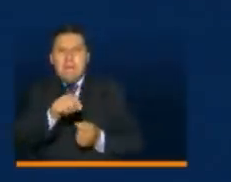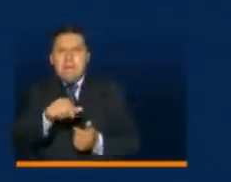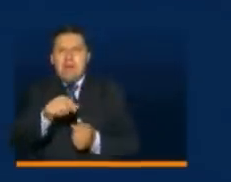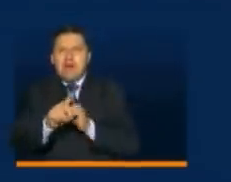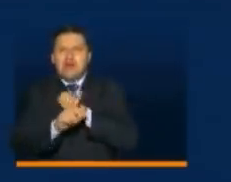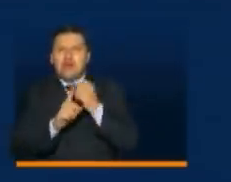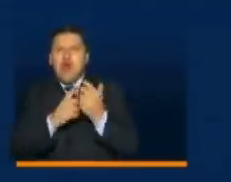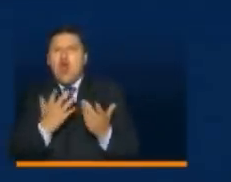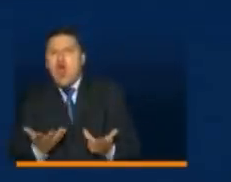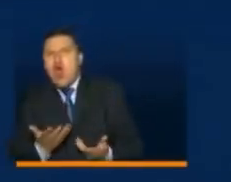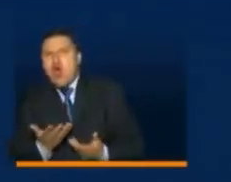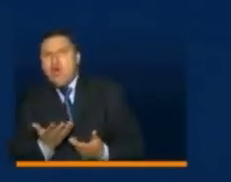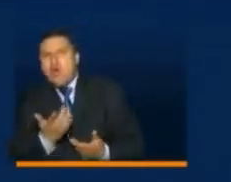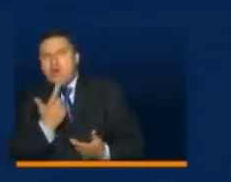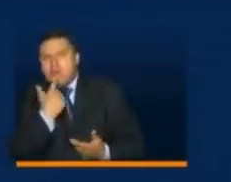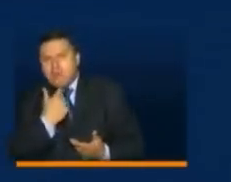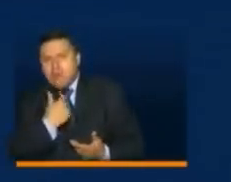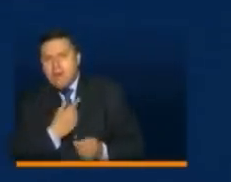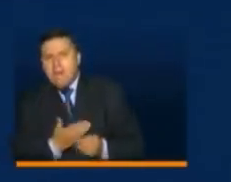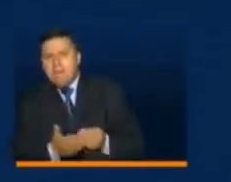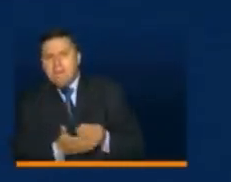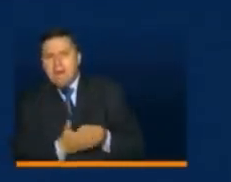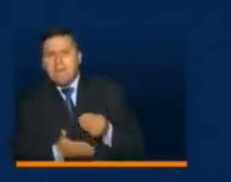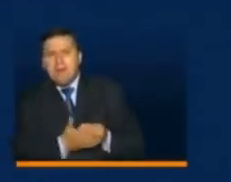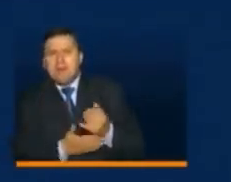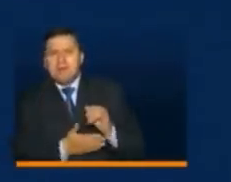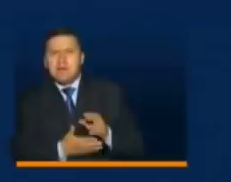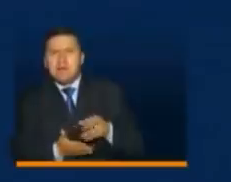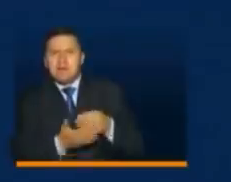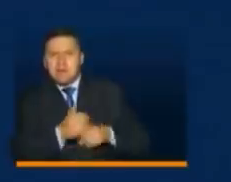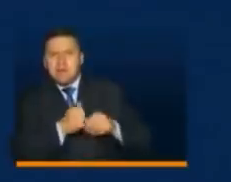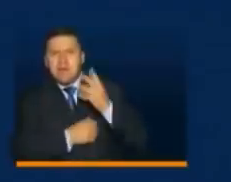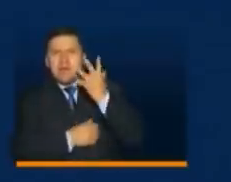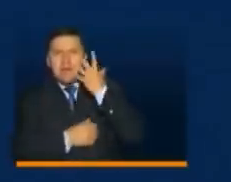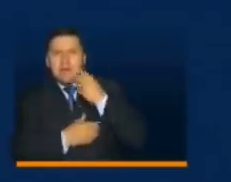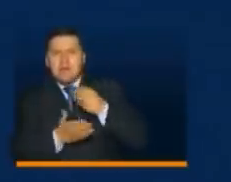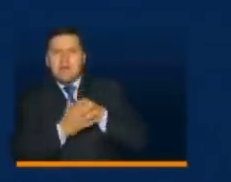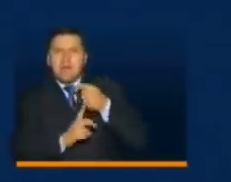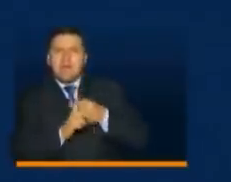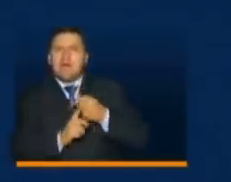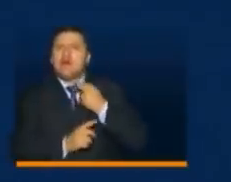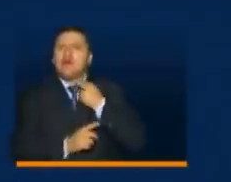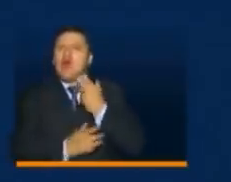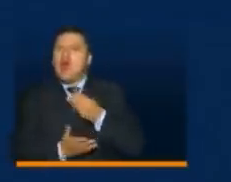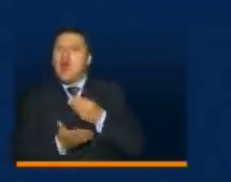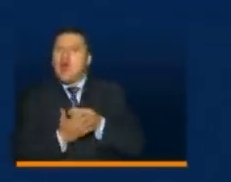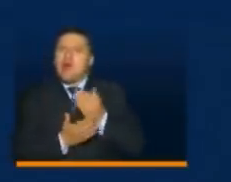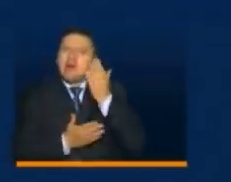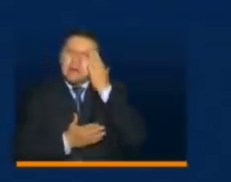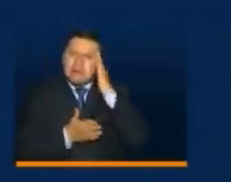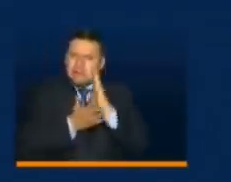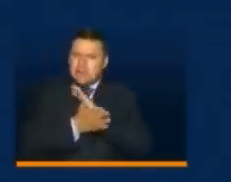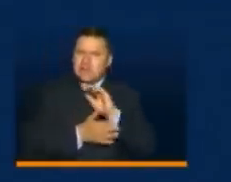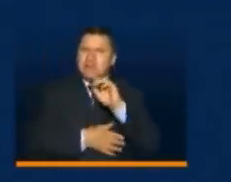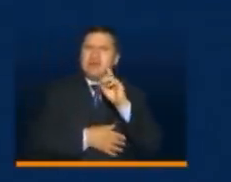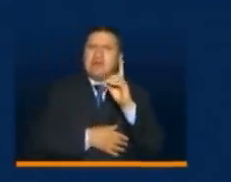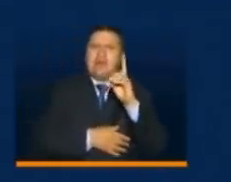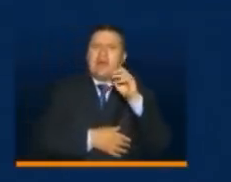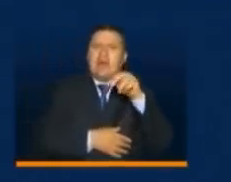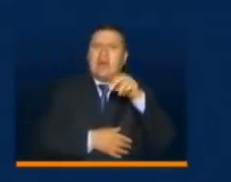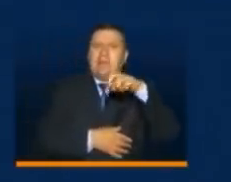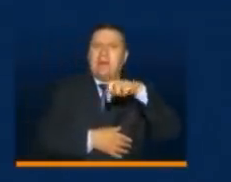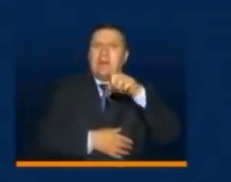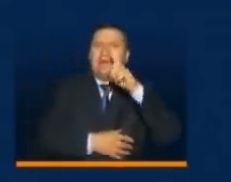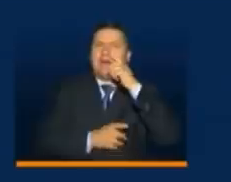programas sociales, cómo van los pagos, cómo están pensados los pagos, los días para el mes de noviembre, también haciendo referencia de cómo